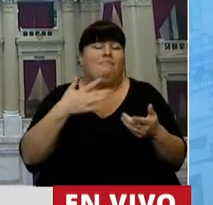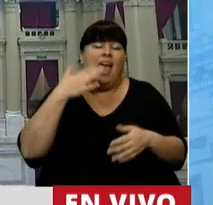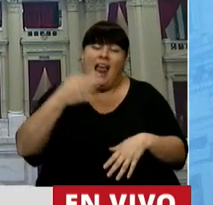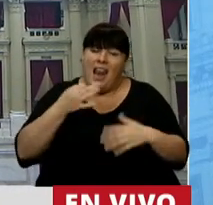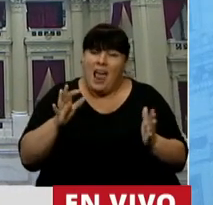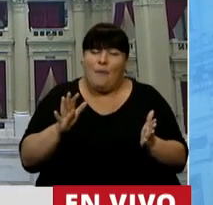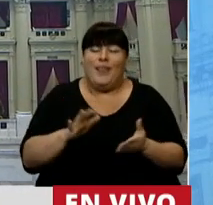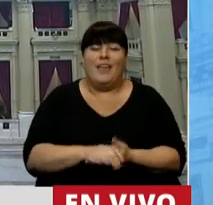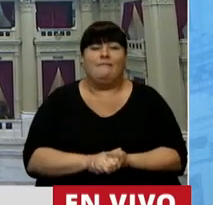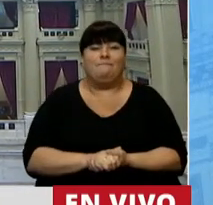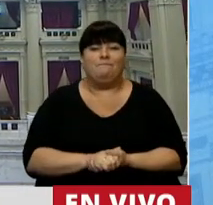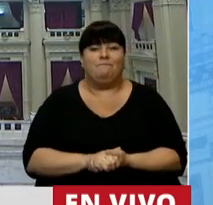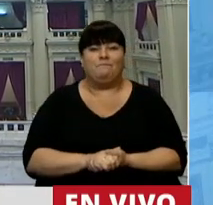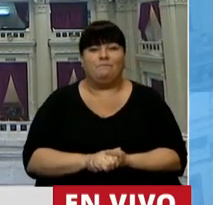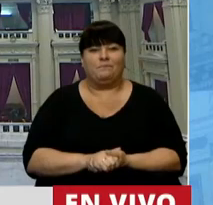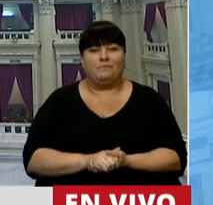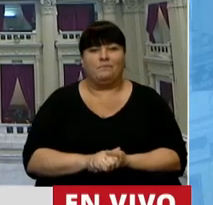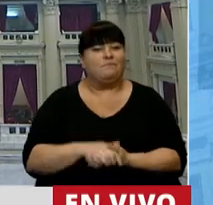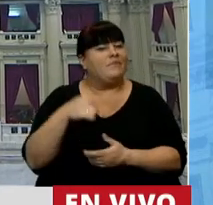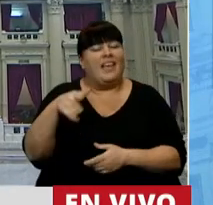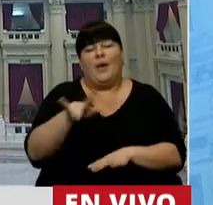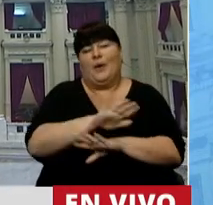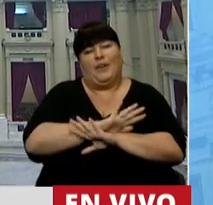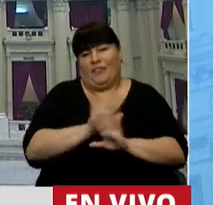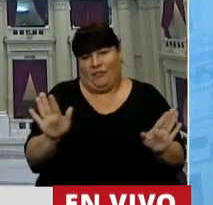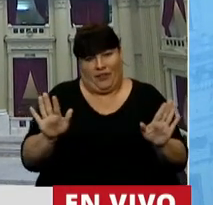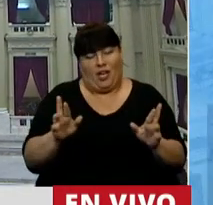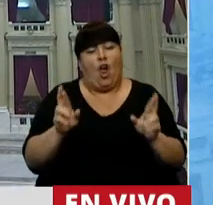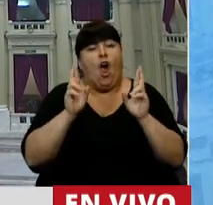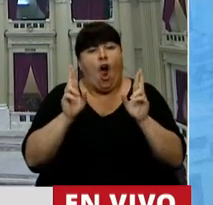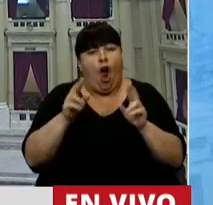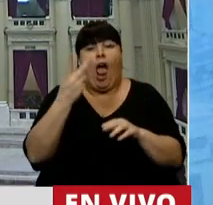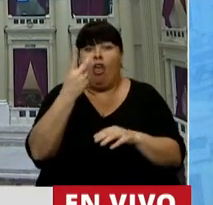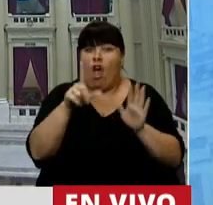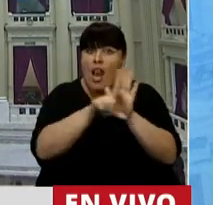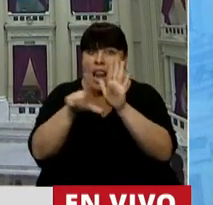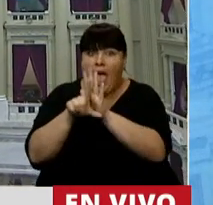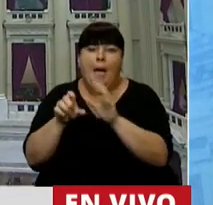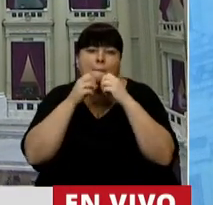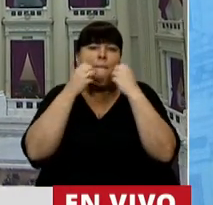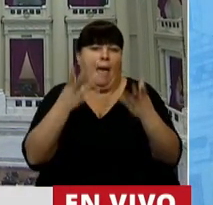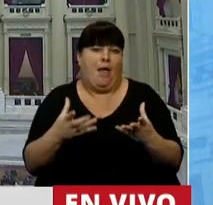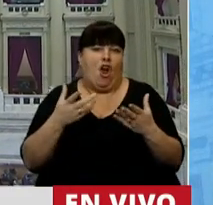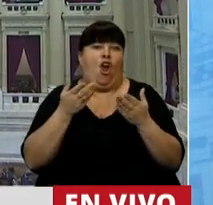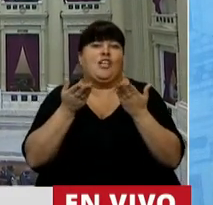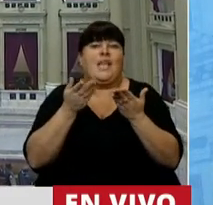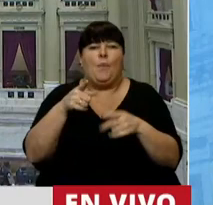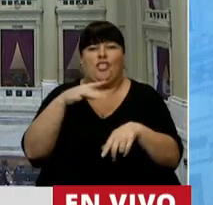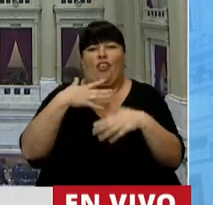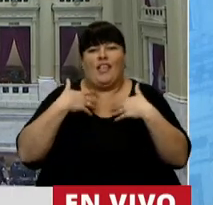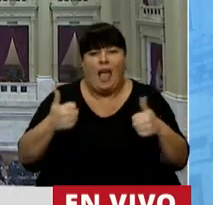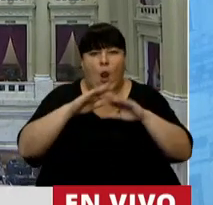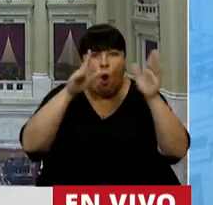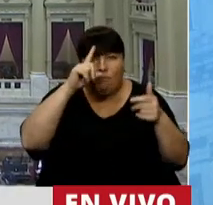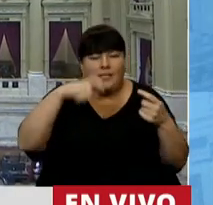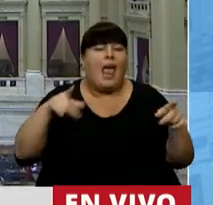que esto se tiene que terminar, y ojalá que estas dos leyes vengan a fortalecer también nuestros servicios de